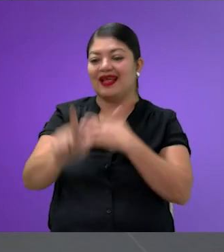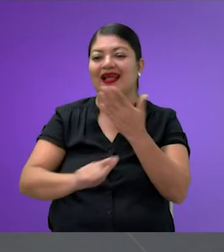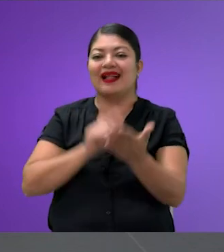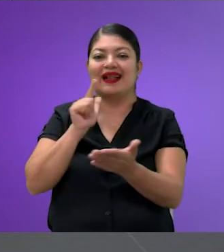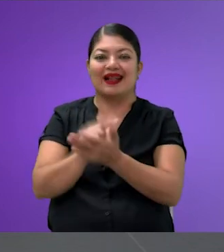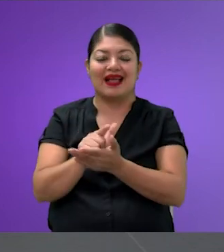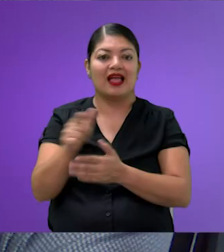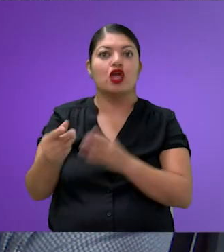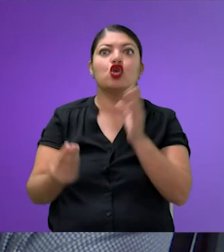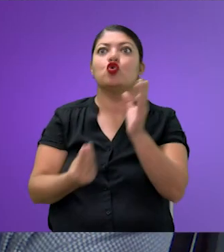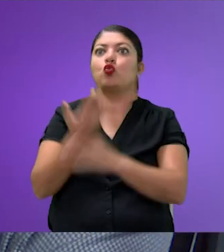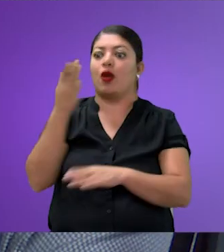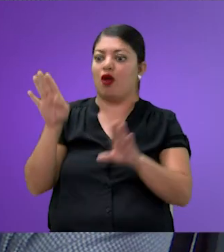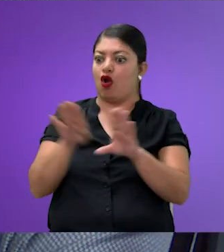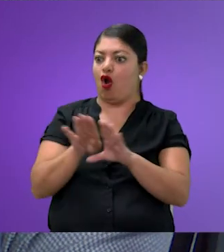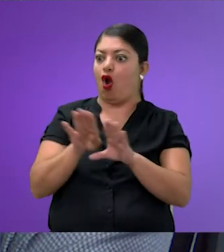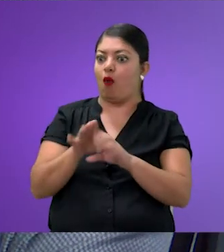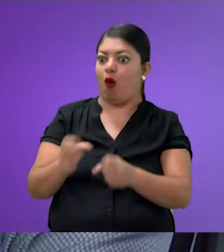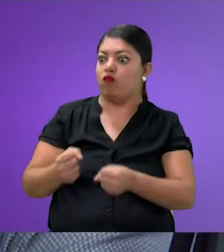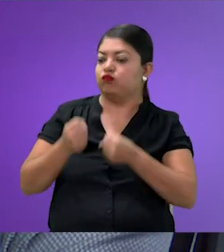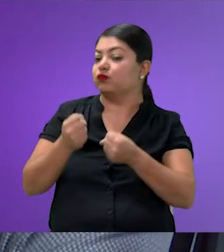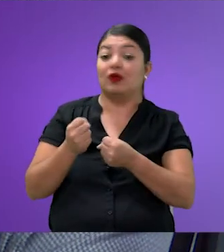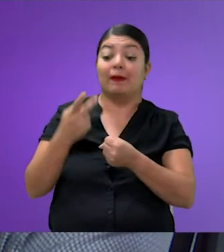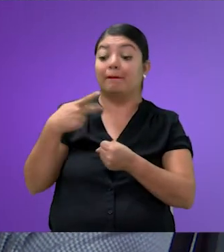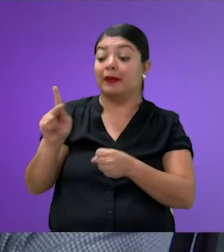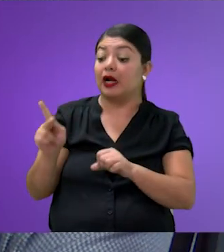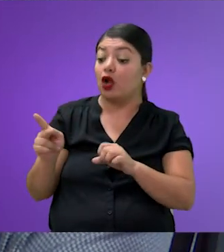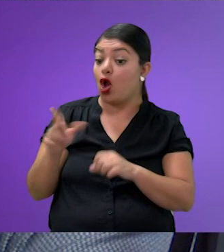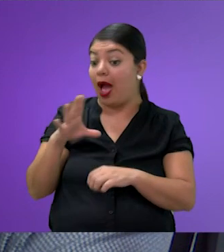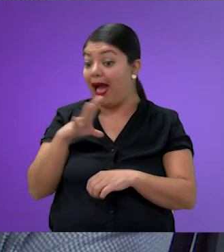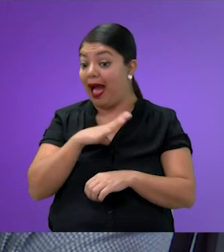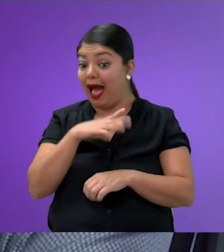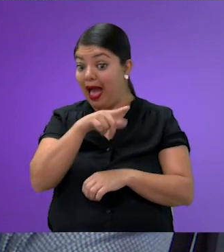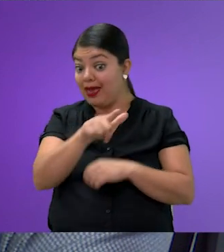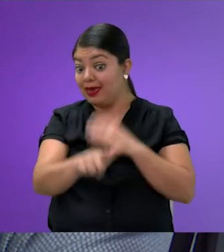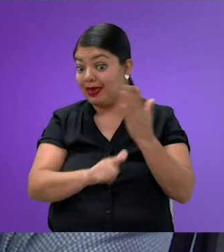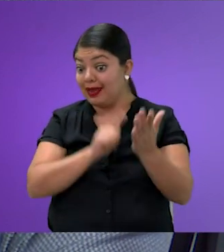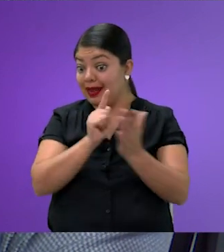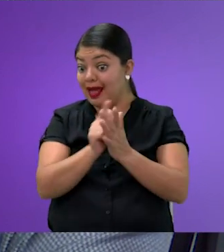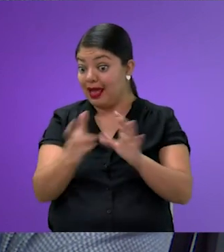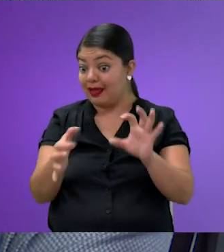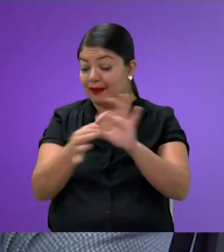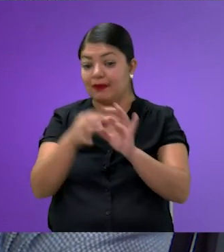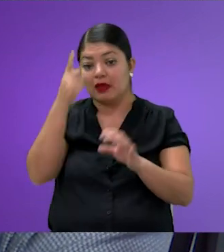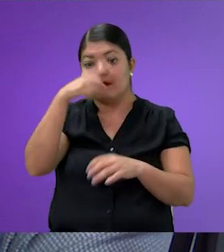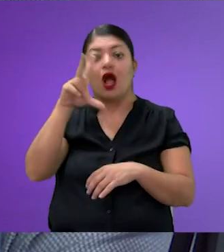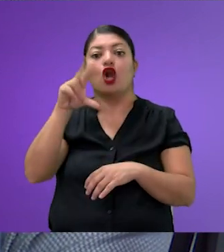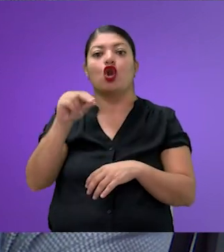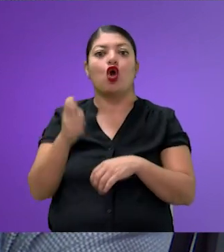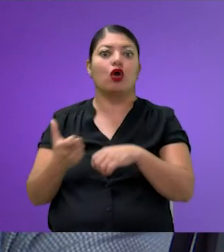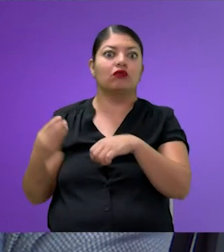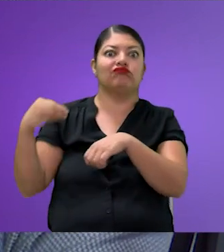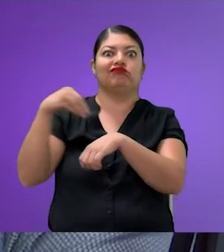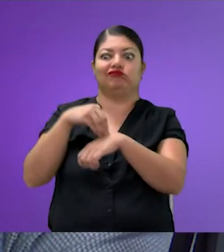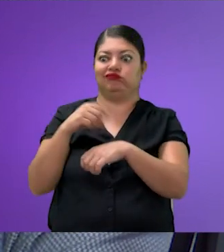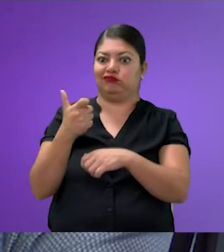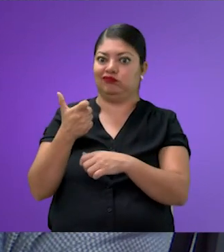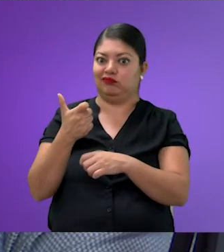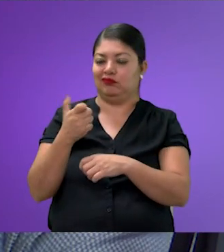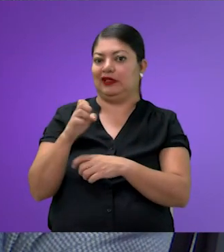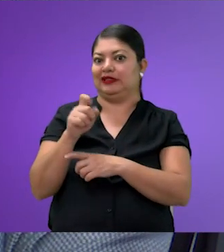generar nueva burocracia, pero sí de articular lo que ya existe, también para no generar gastos extras, sino una